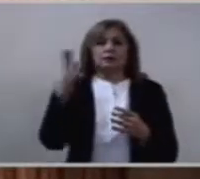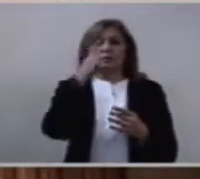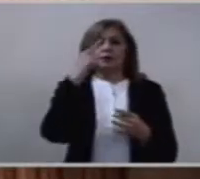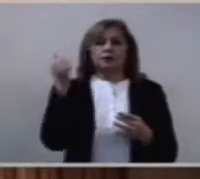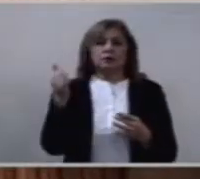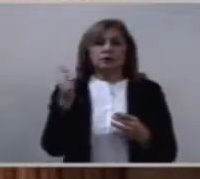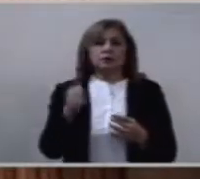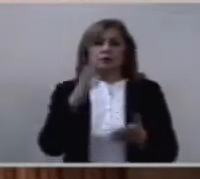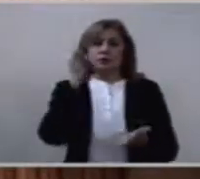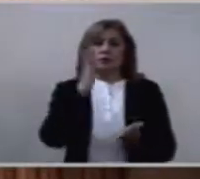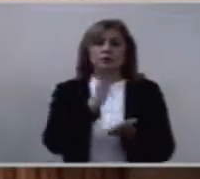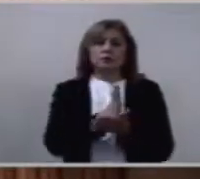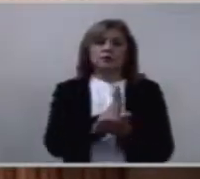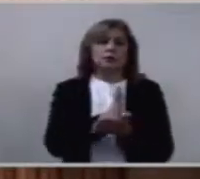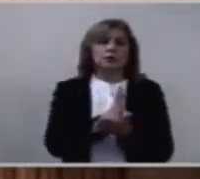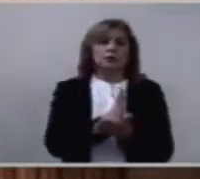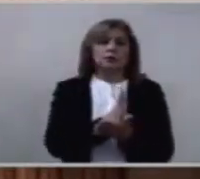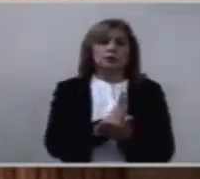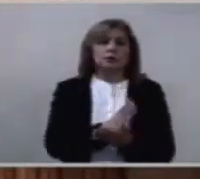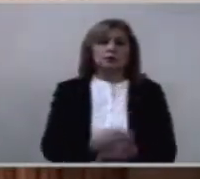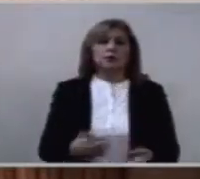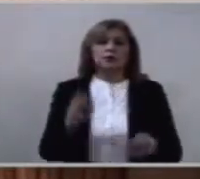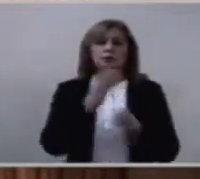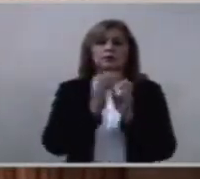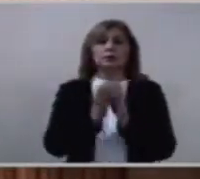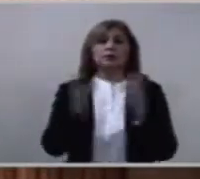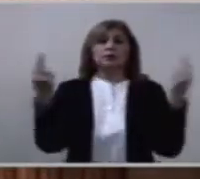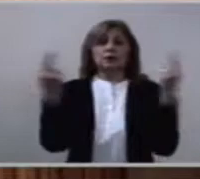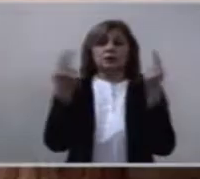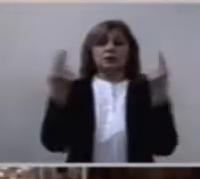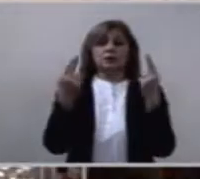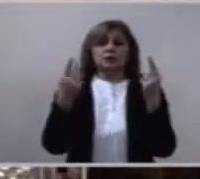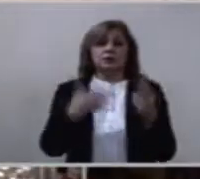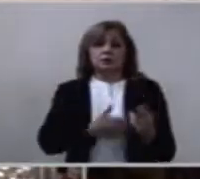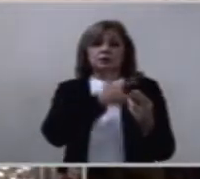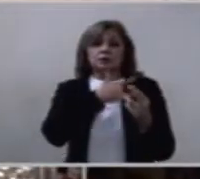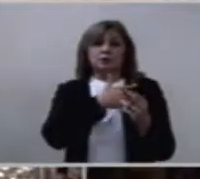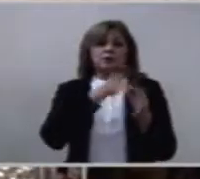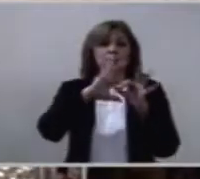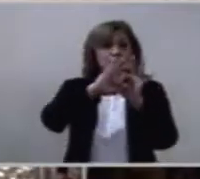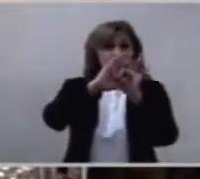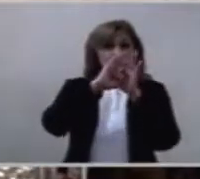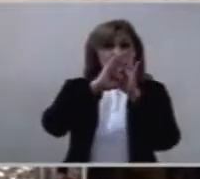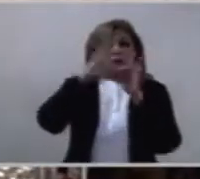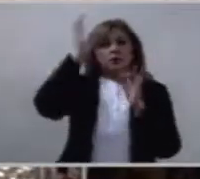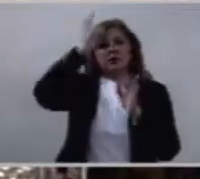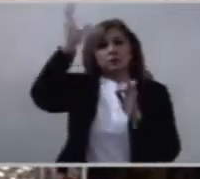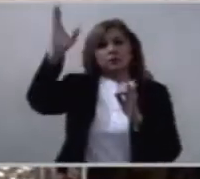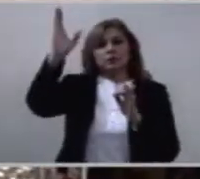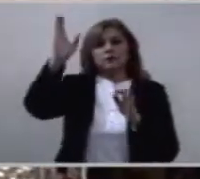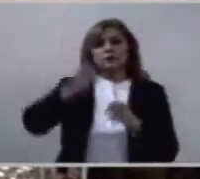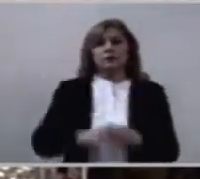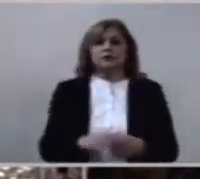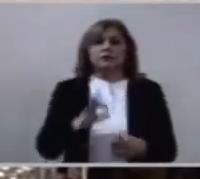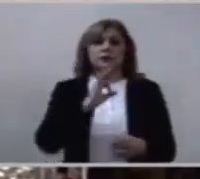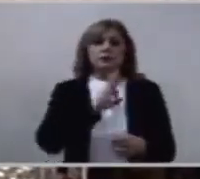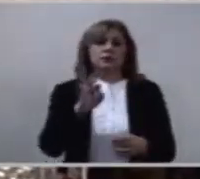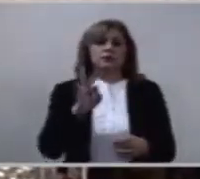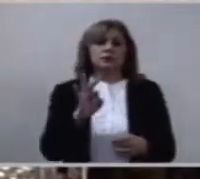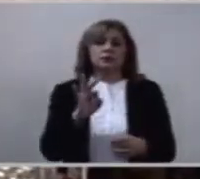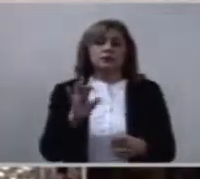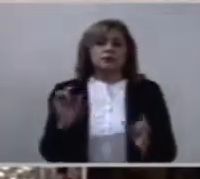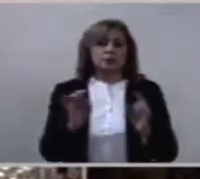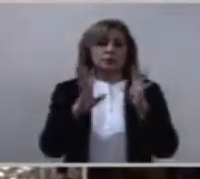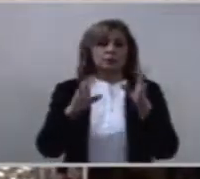otra paga, sino estar con Cristo. Y puedes ser el último